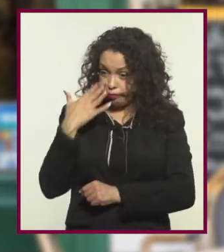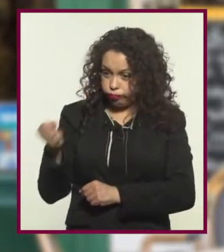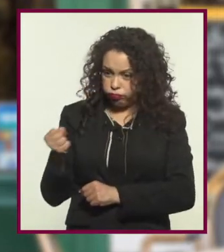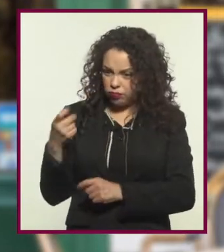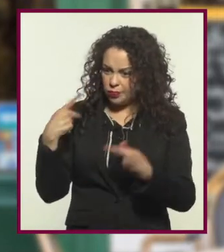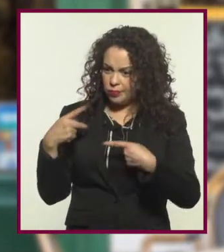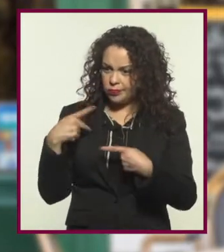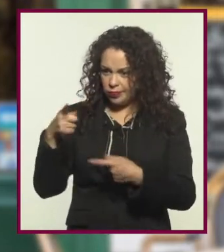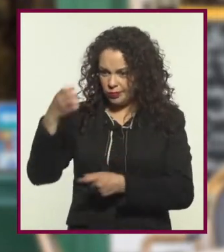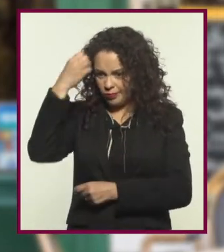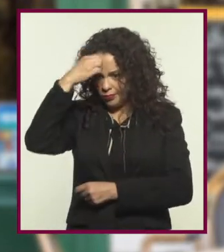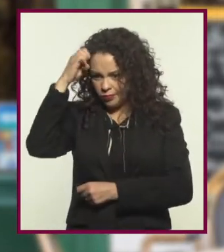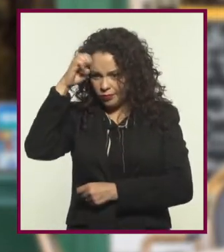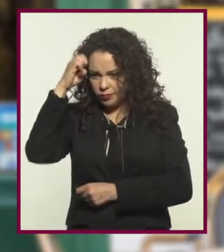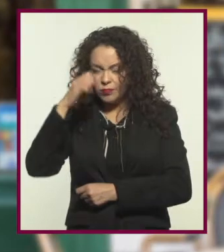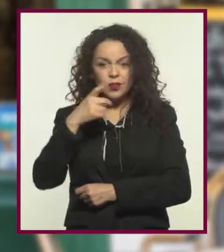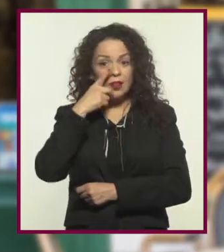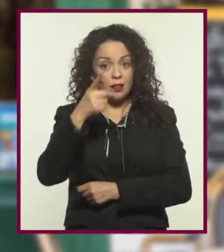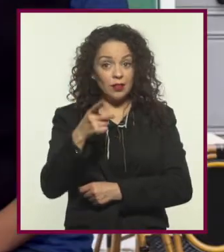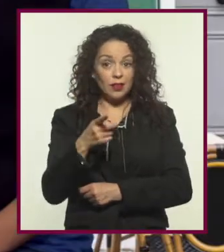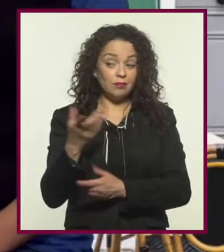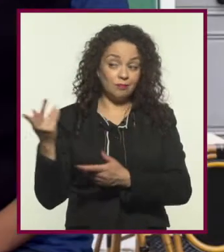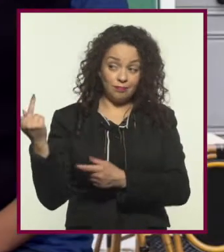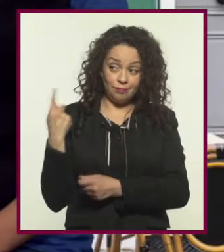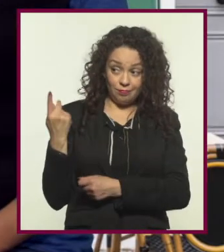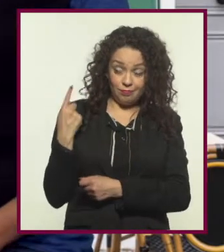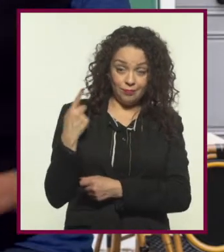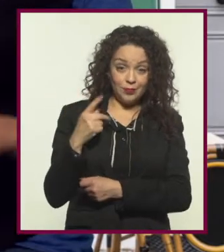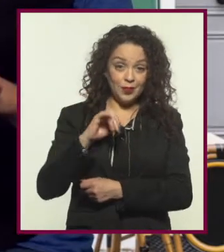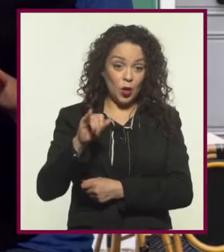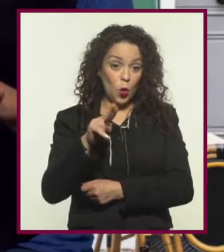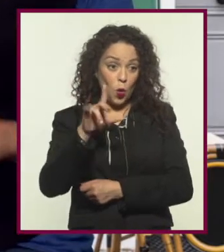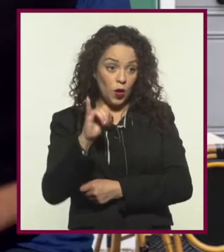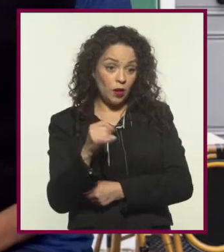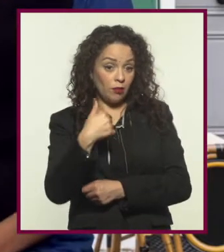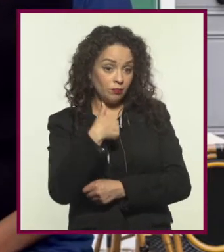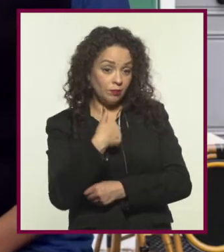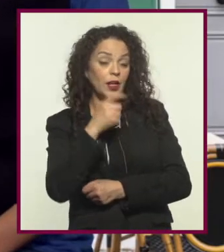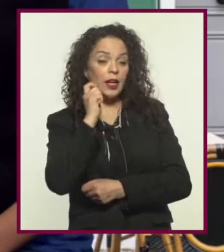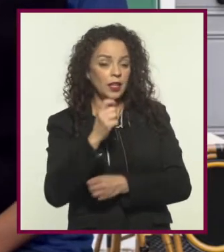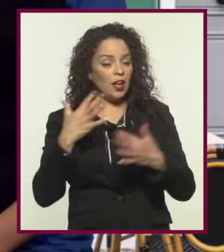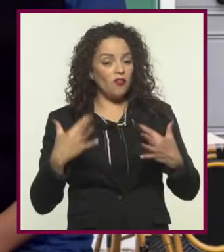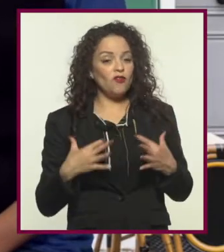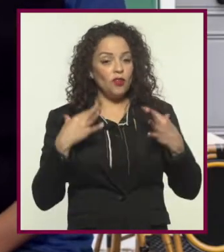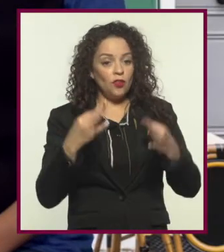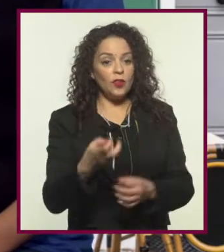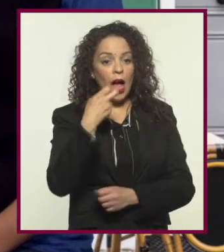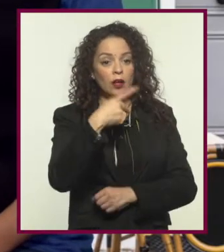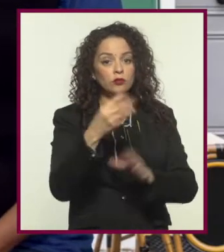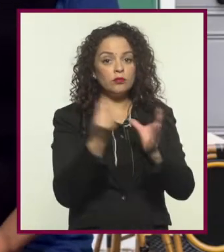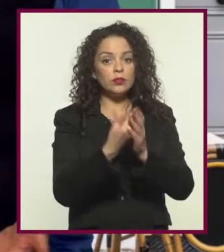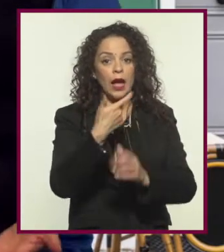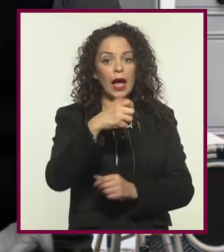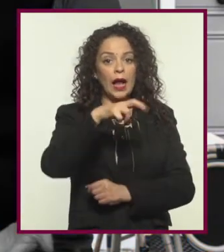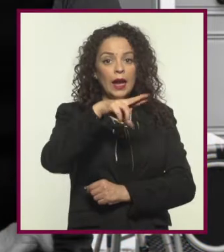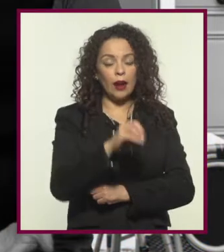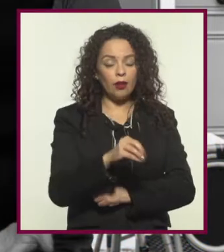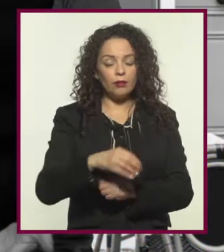especialistas están de acuerdo en que Julio, aquí presente, y yo fuimos los fundadores de este género literario.